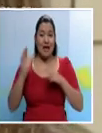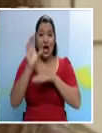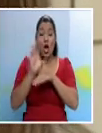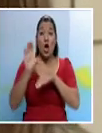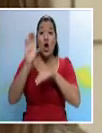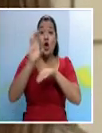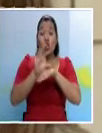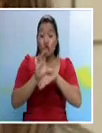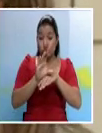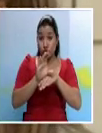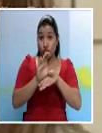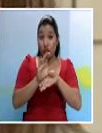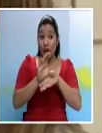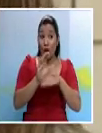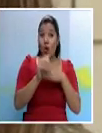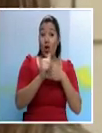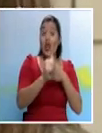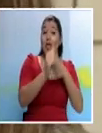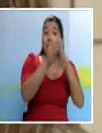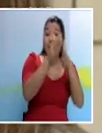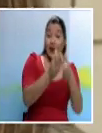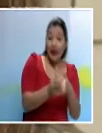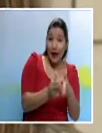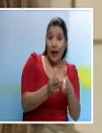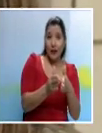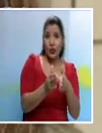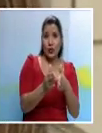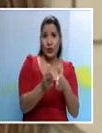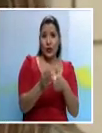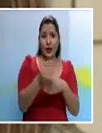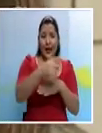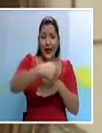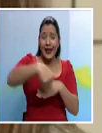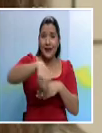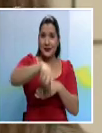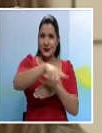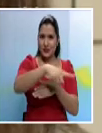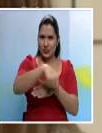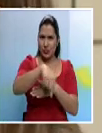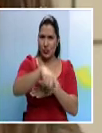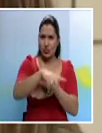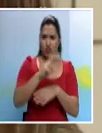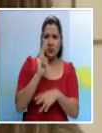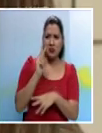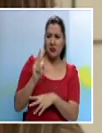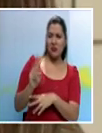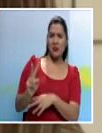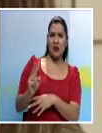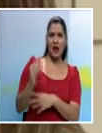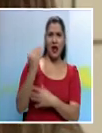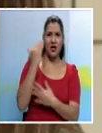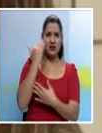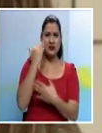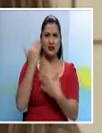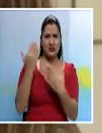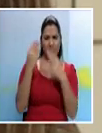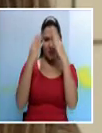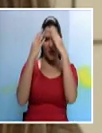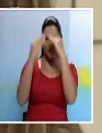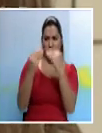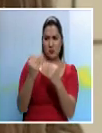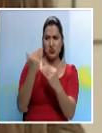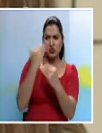de Decanos y Decanas y el Consejo de Sede sea la instancia que vea o conozca la relación de hechos del informe de la